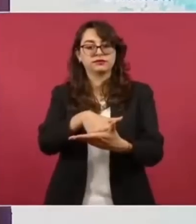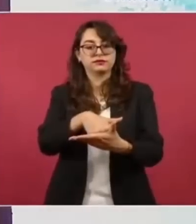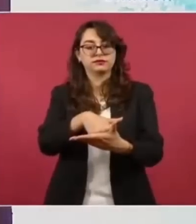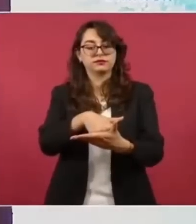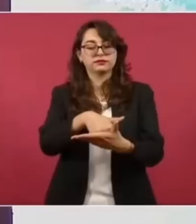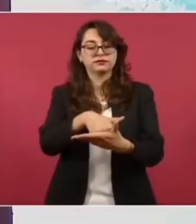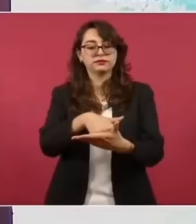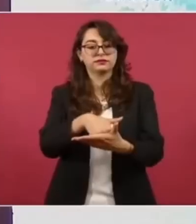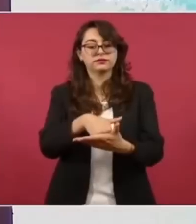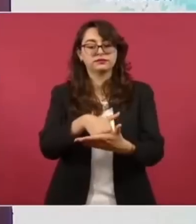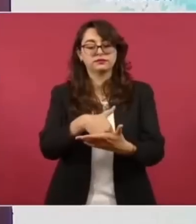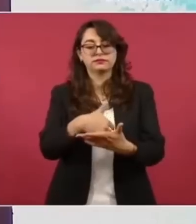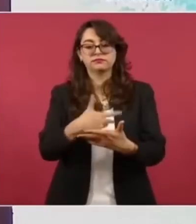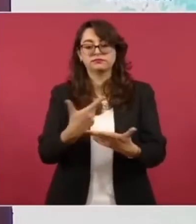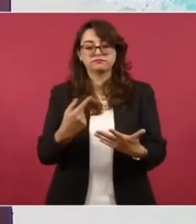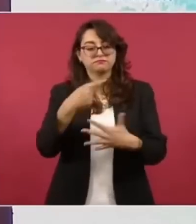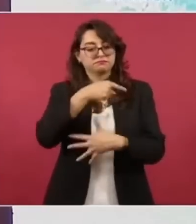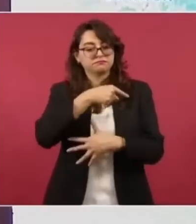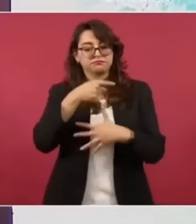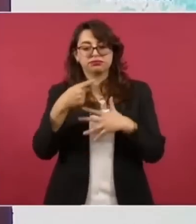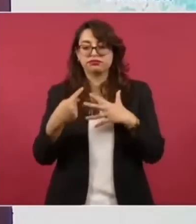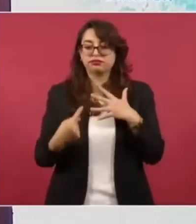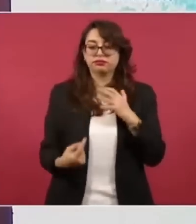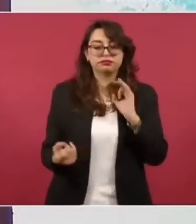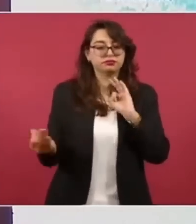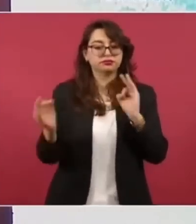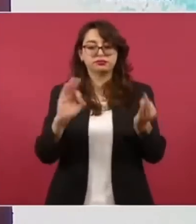otros desarrollos